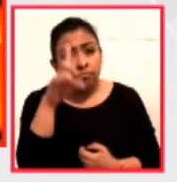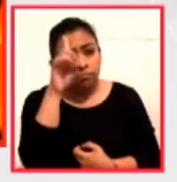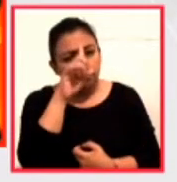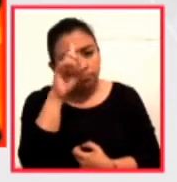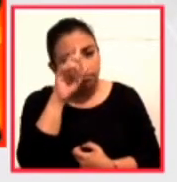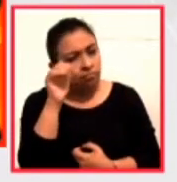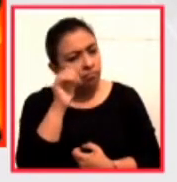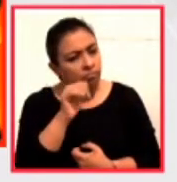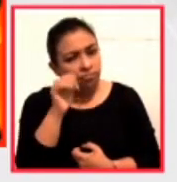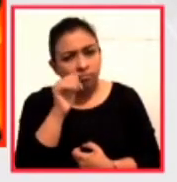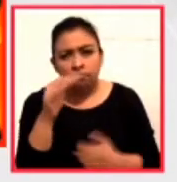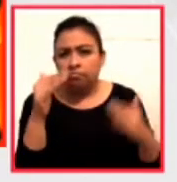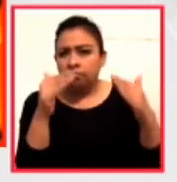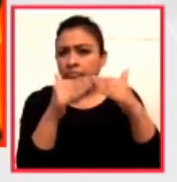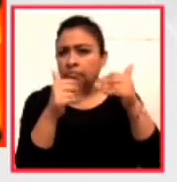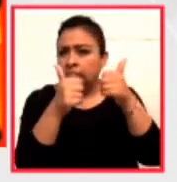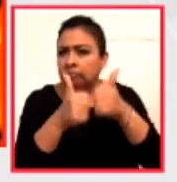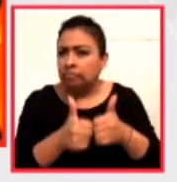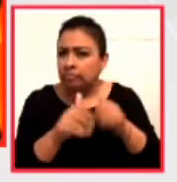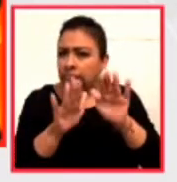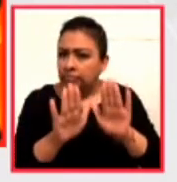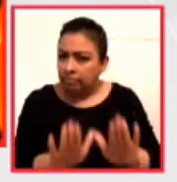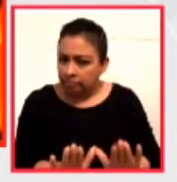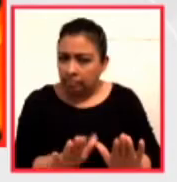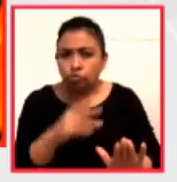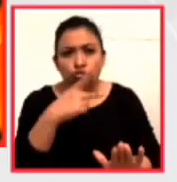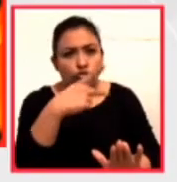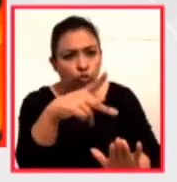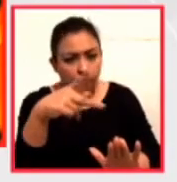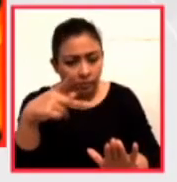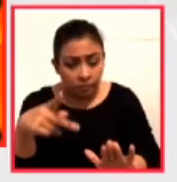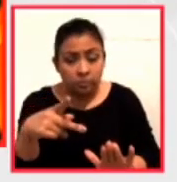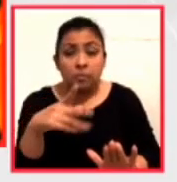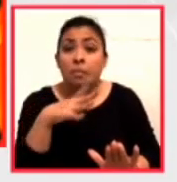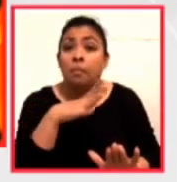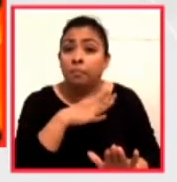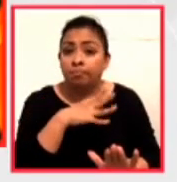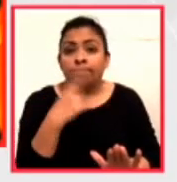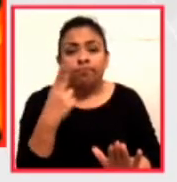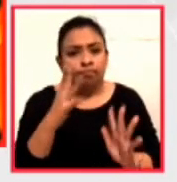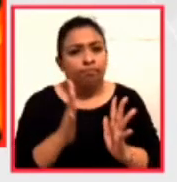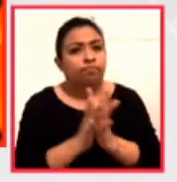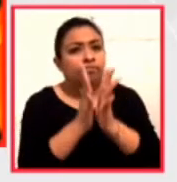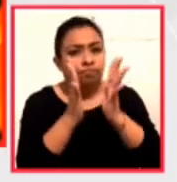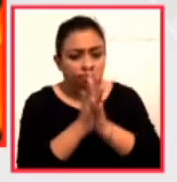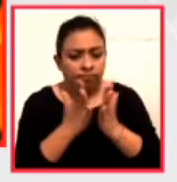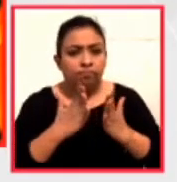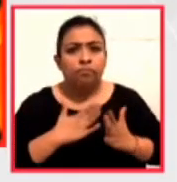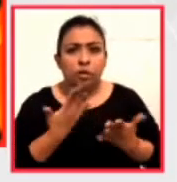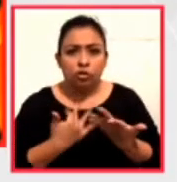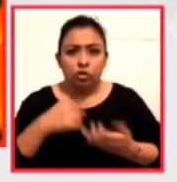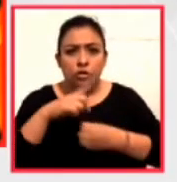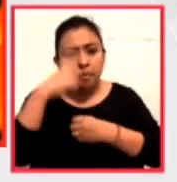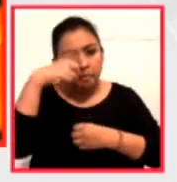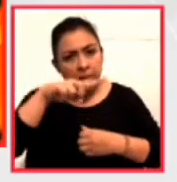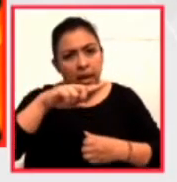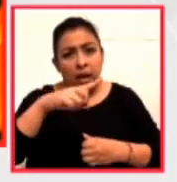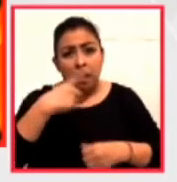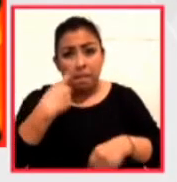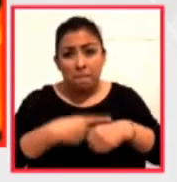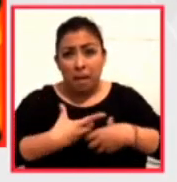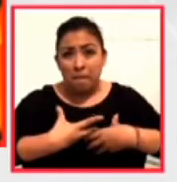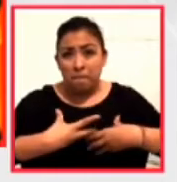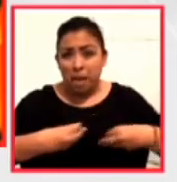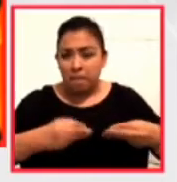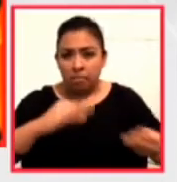siempre, quédense en su casa, quédense en su casa, hay que participar como sociedad para detener esta pandemia